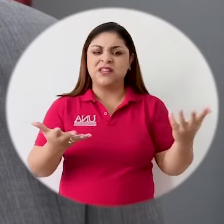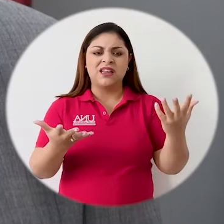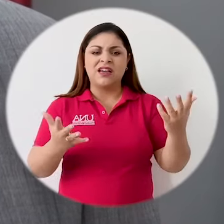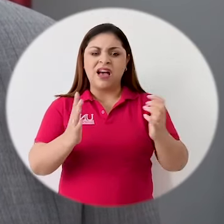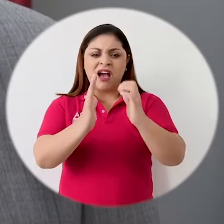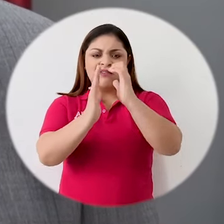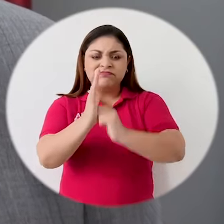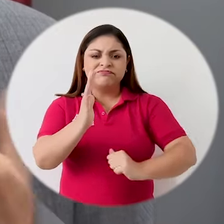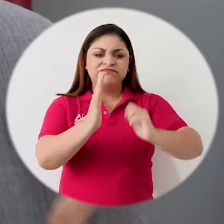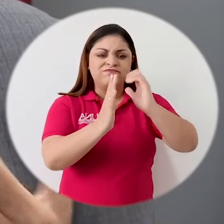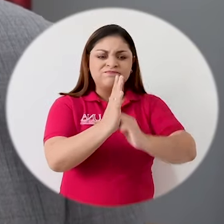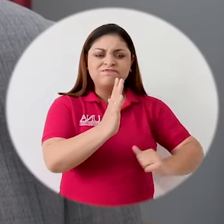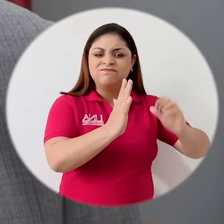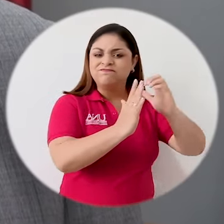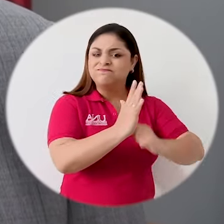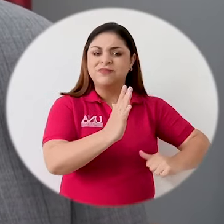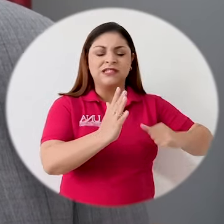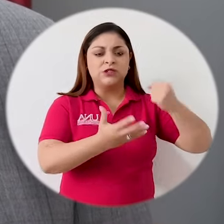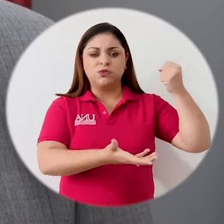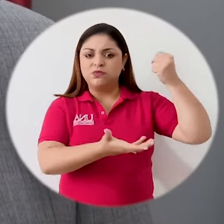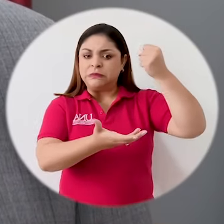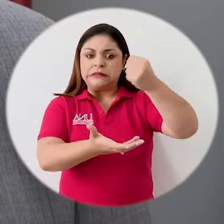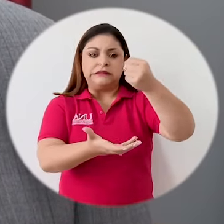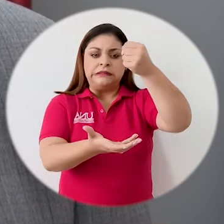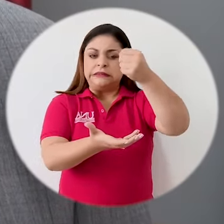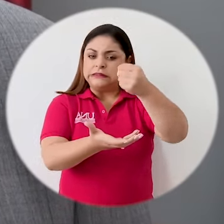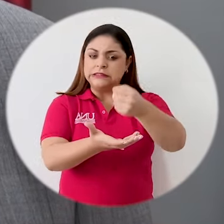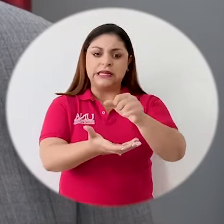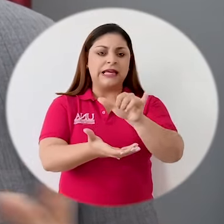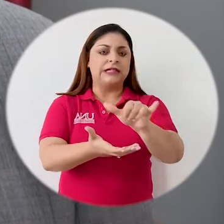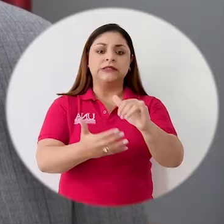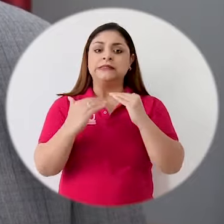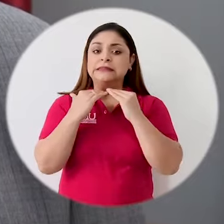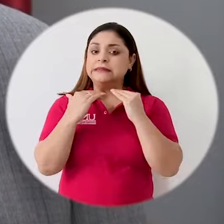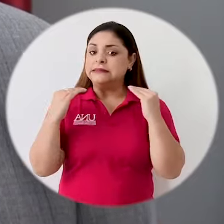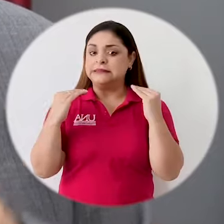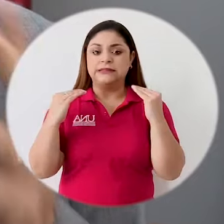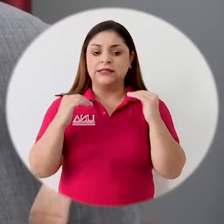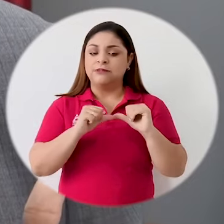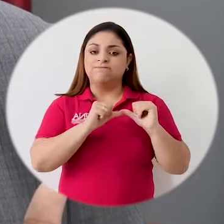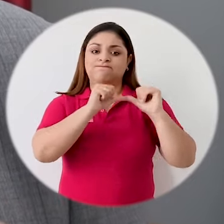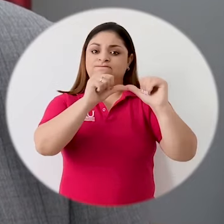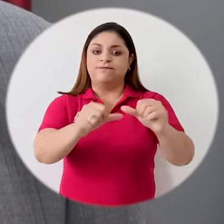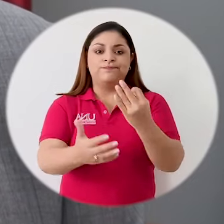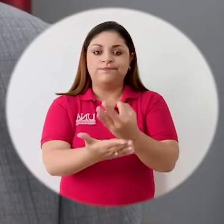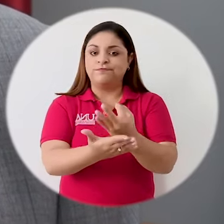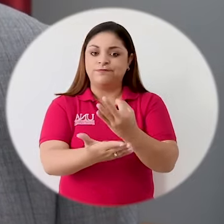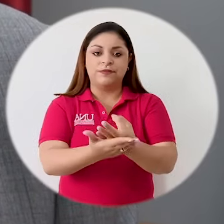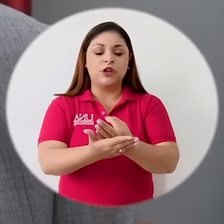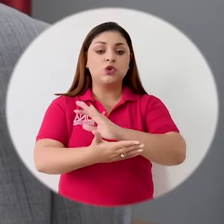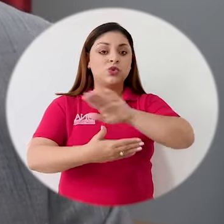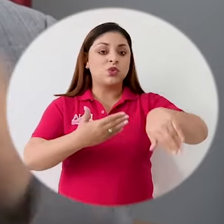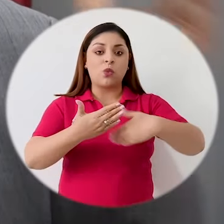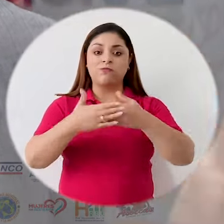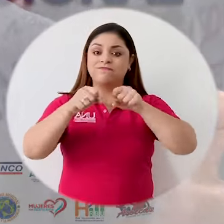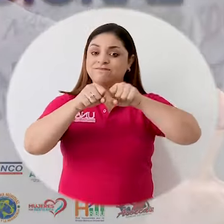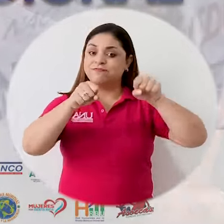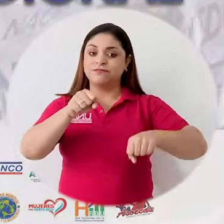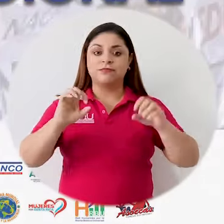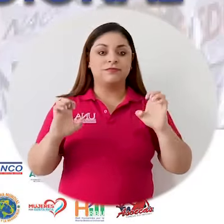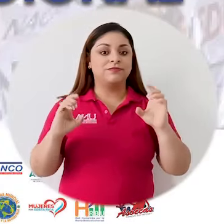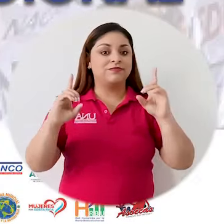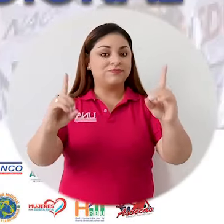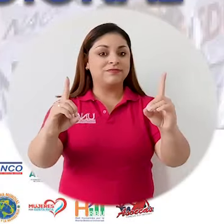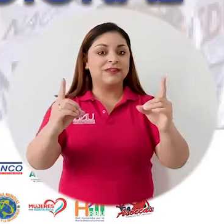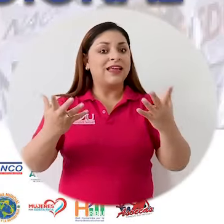recortes que nos pone al borde de la sostenibilidad financiera de todo el sistema educativo, que en otrora